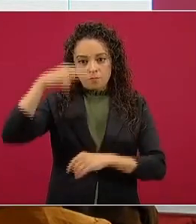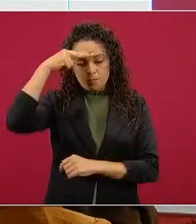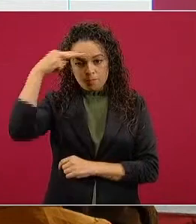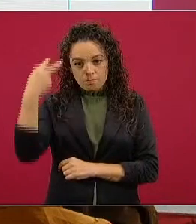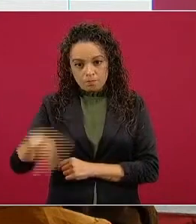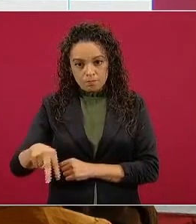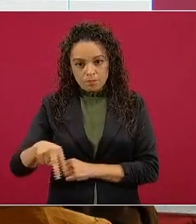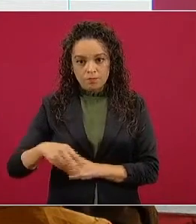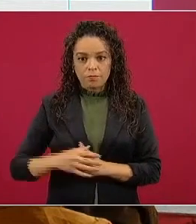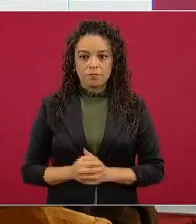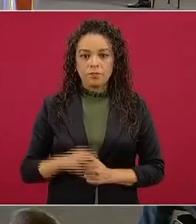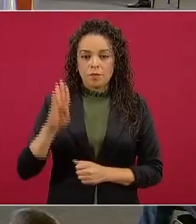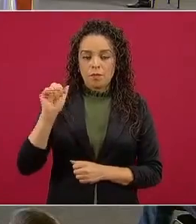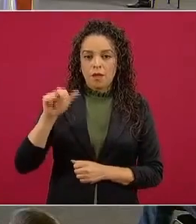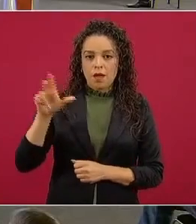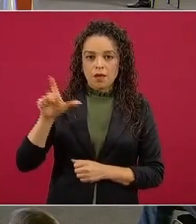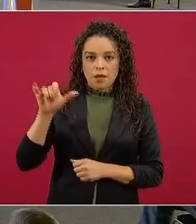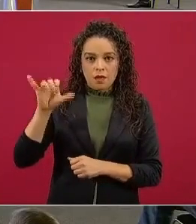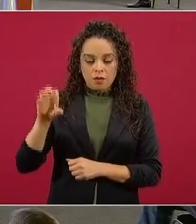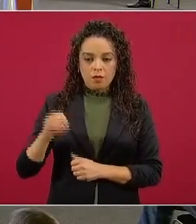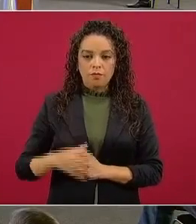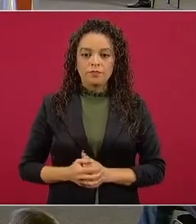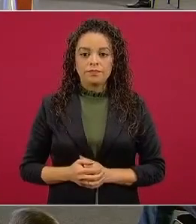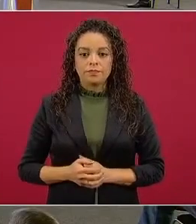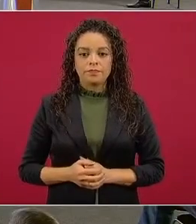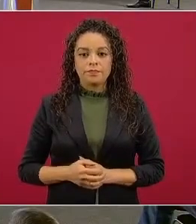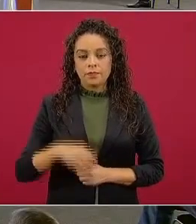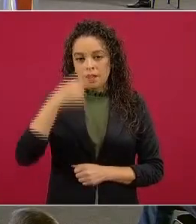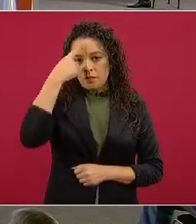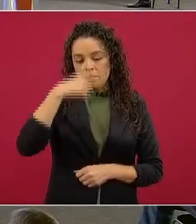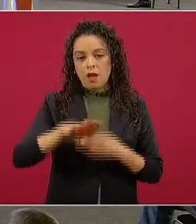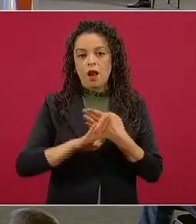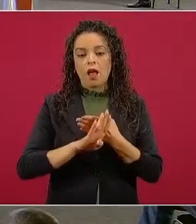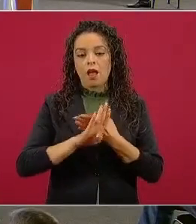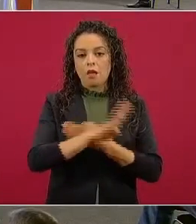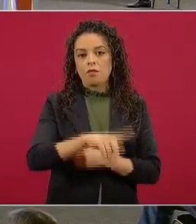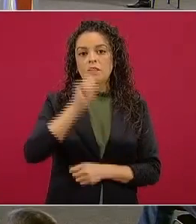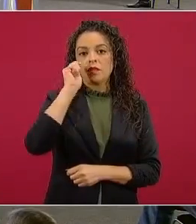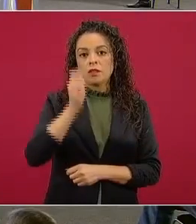Para evitar que haya inflación o devaluaciones. Cumplido.